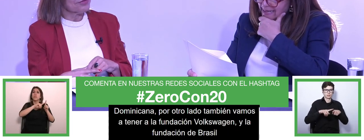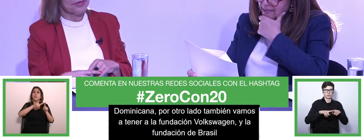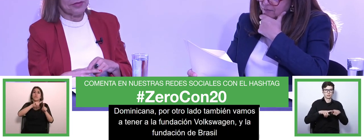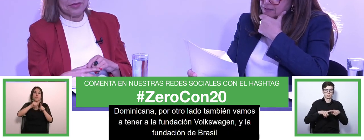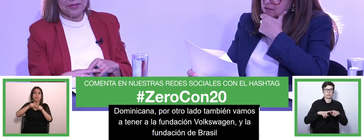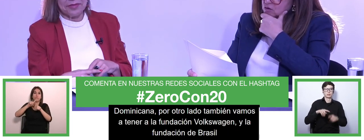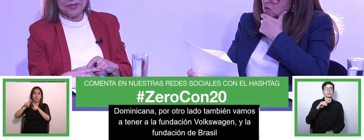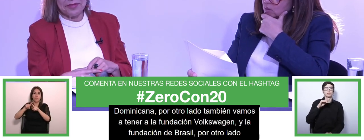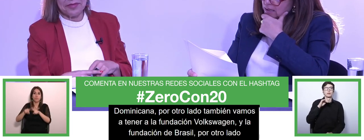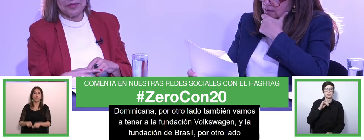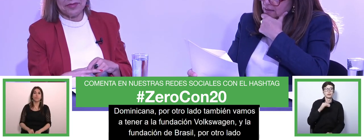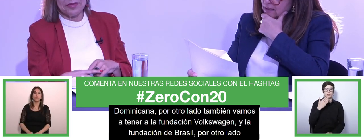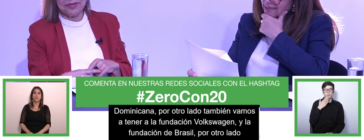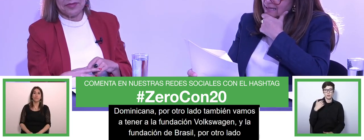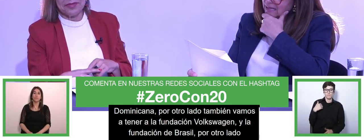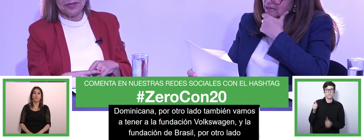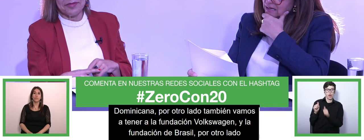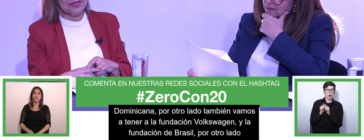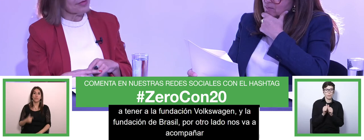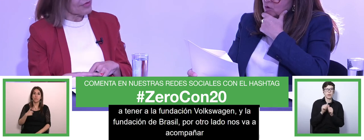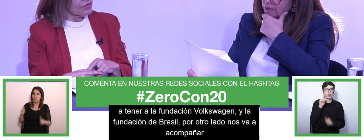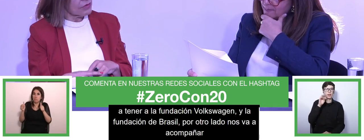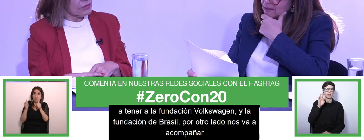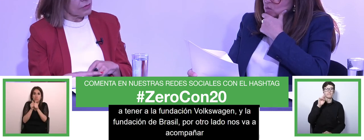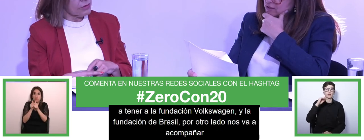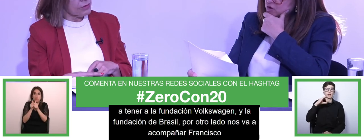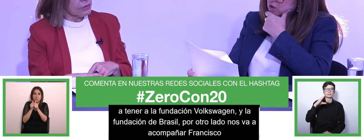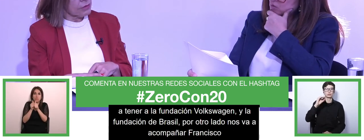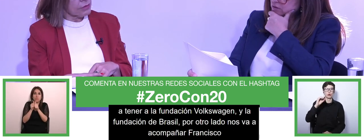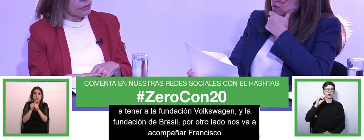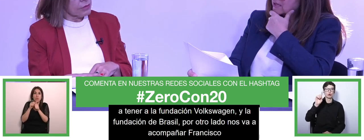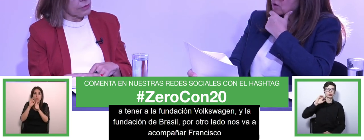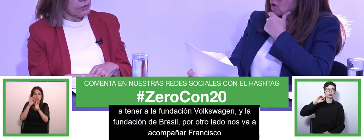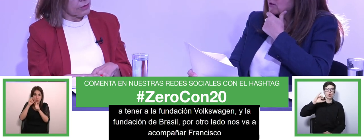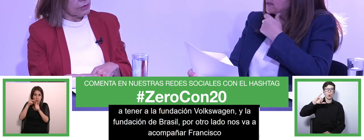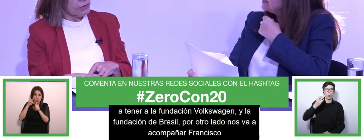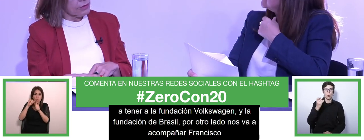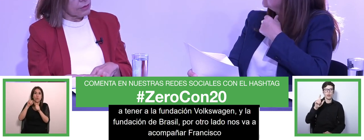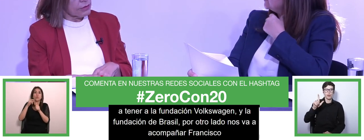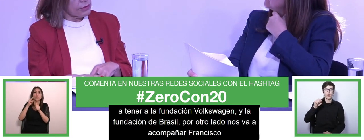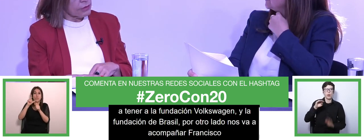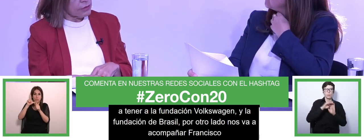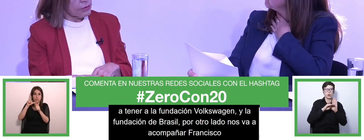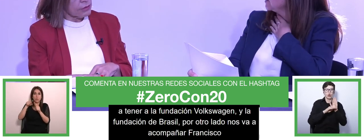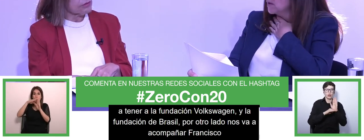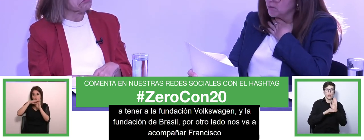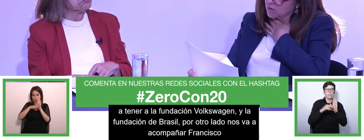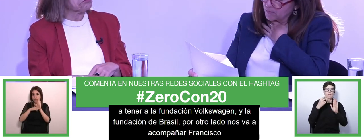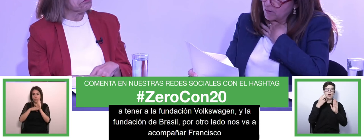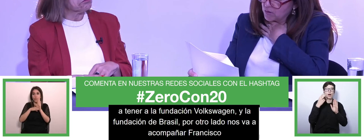acompañar Francisco Sojuel del programa de educación inclusivo desarrollado por Adisa en Guatemala